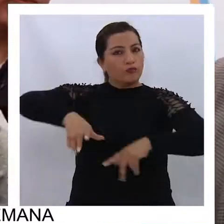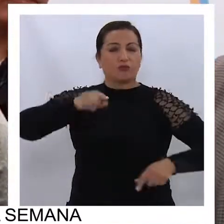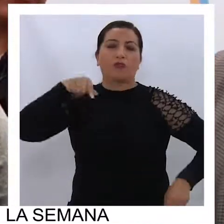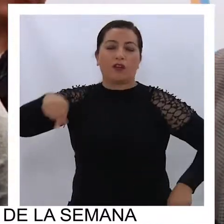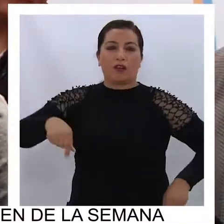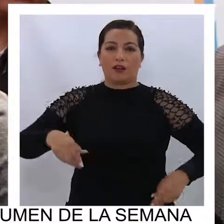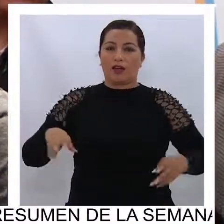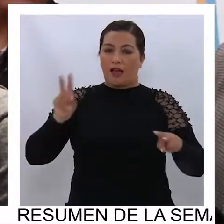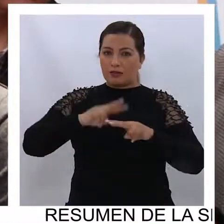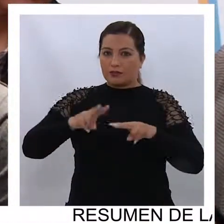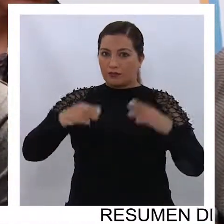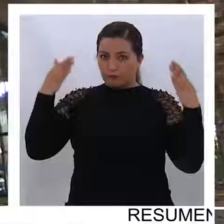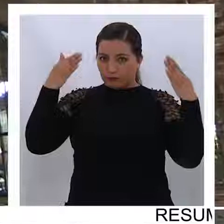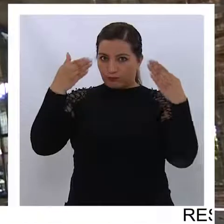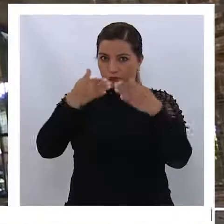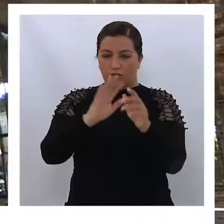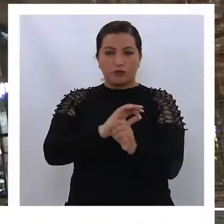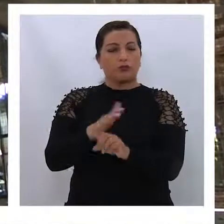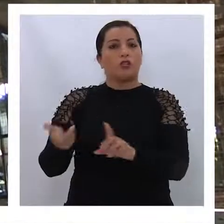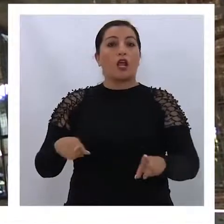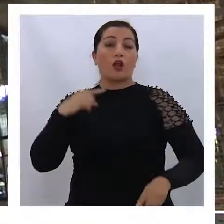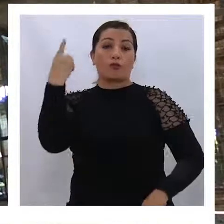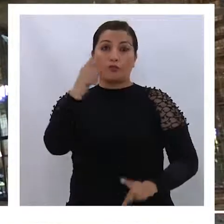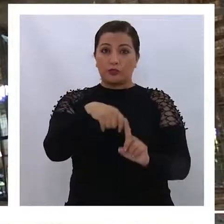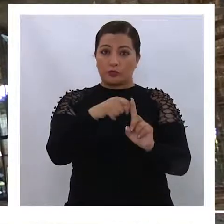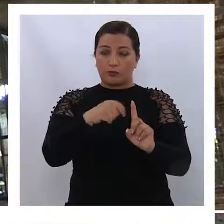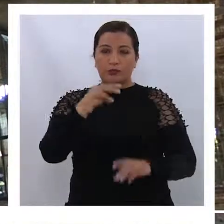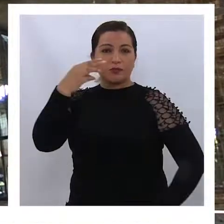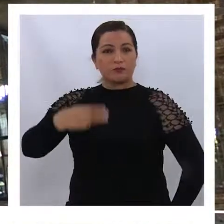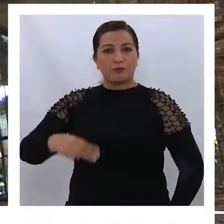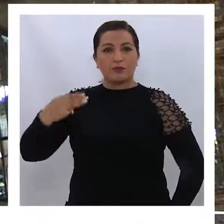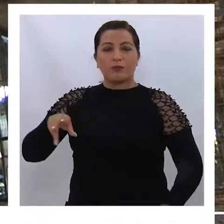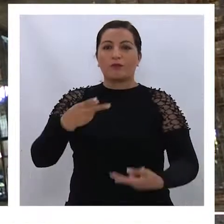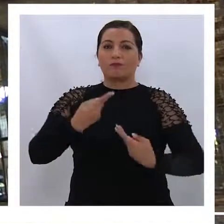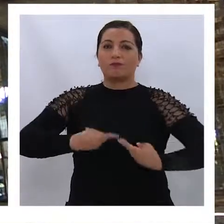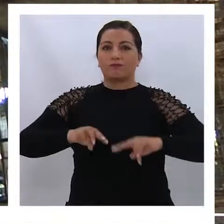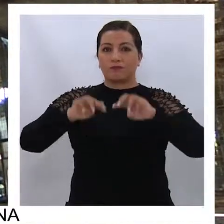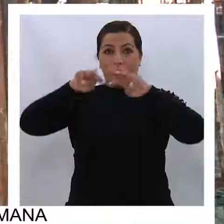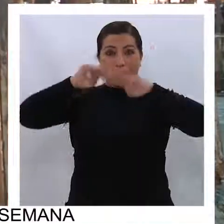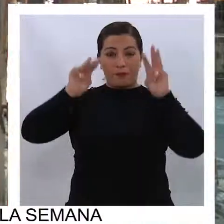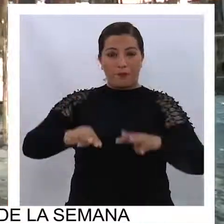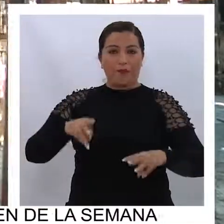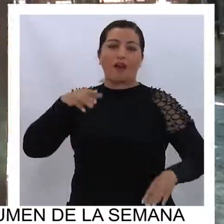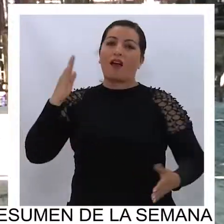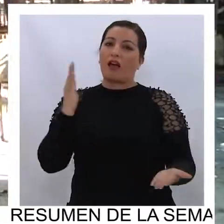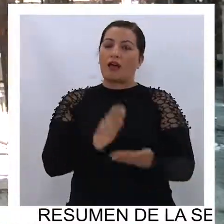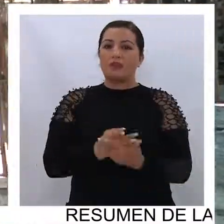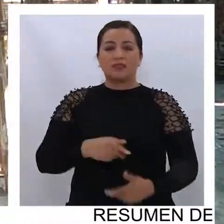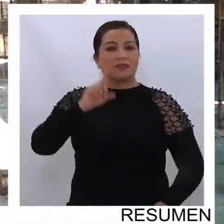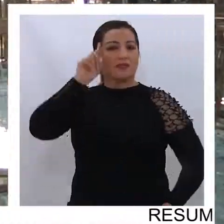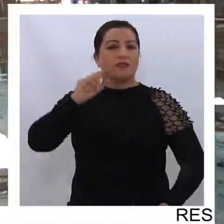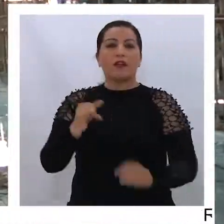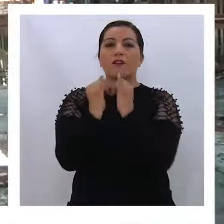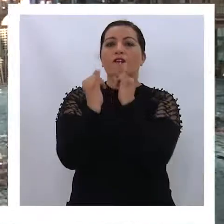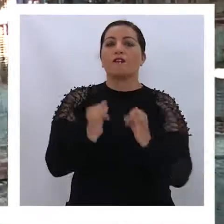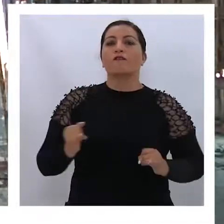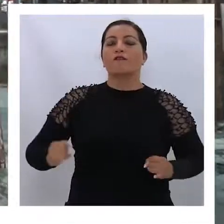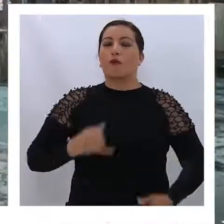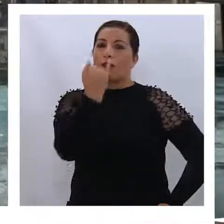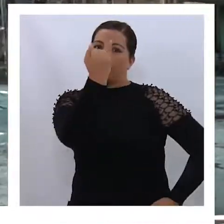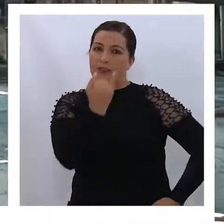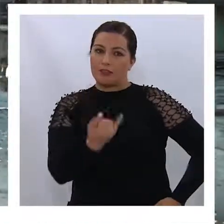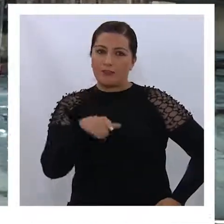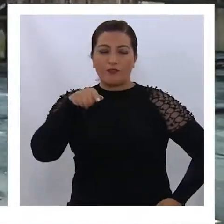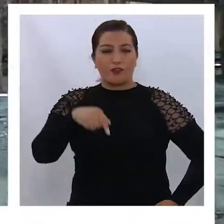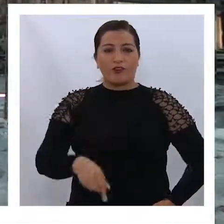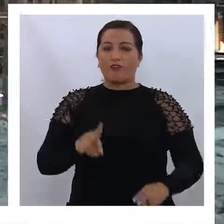focalizarlo de buena manera. Durante los próximos meses, el municipio levantará el mercado provisorio hasta definir el diseño final de